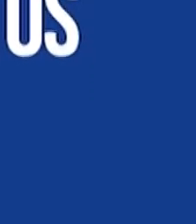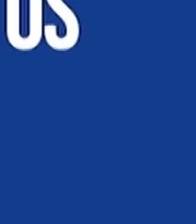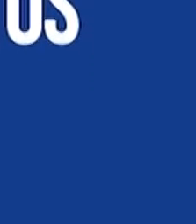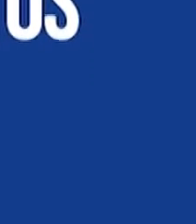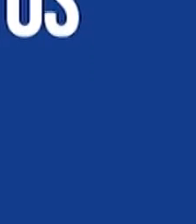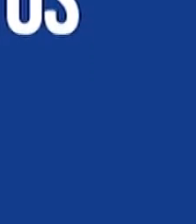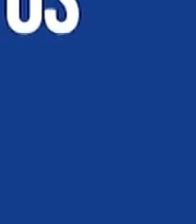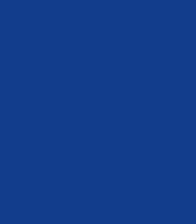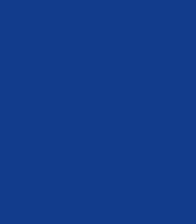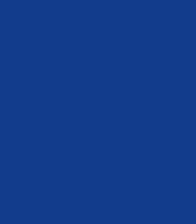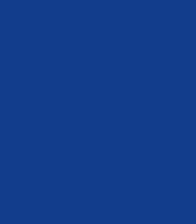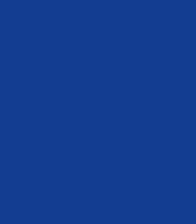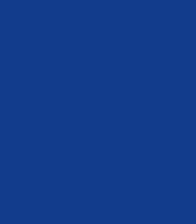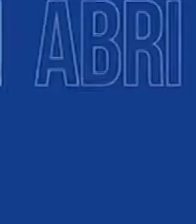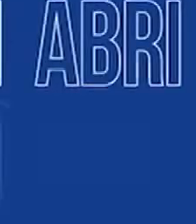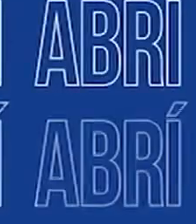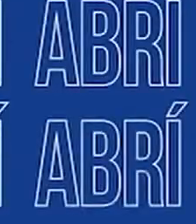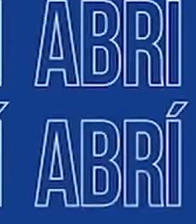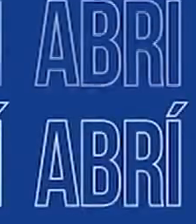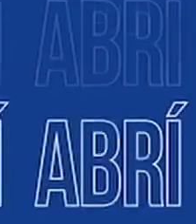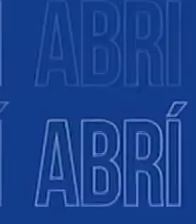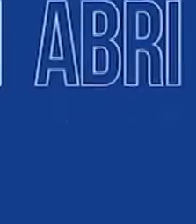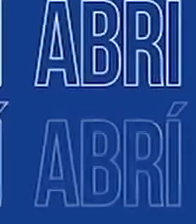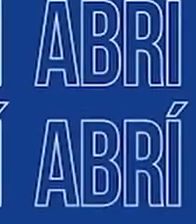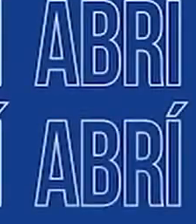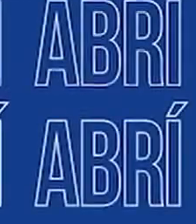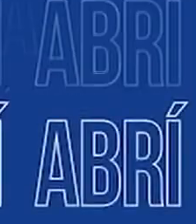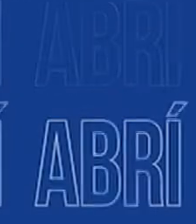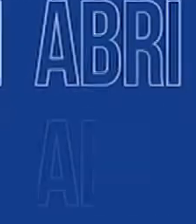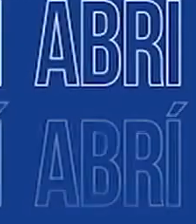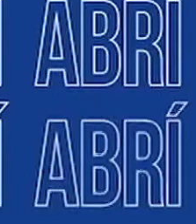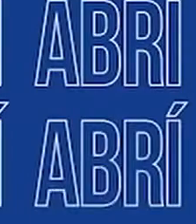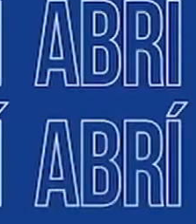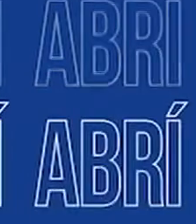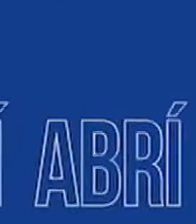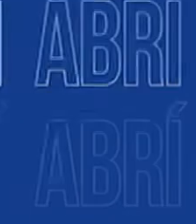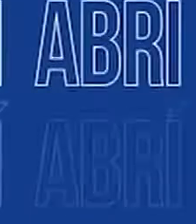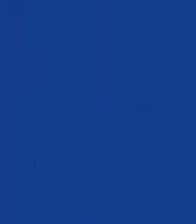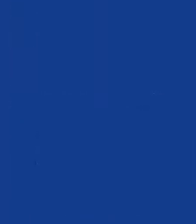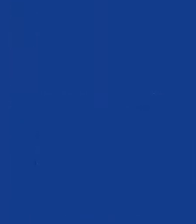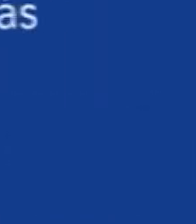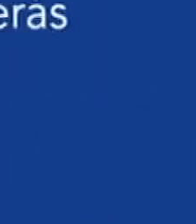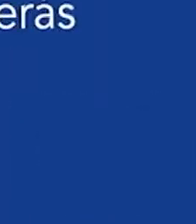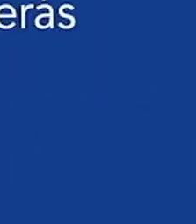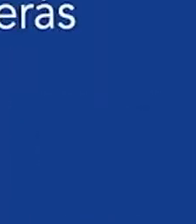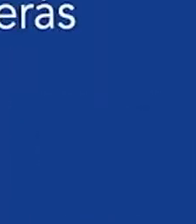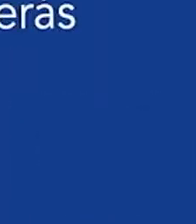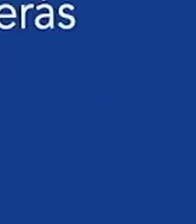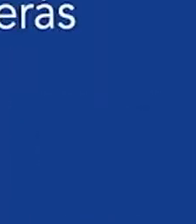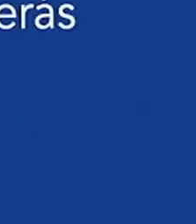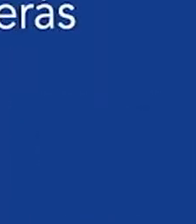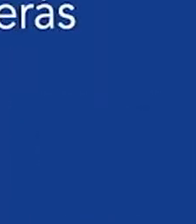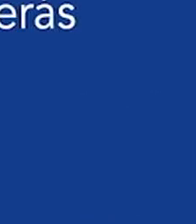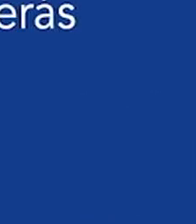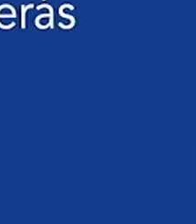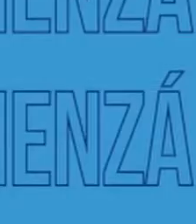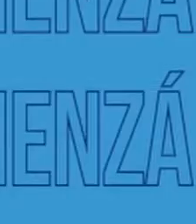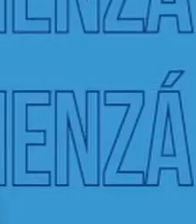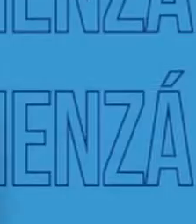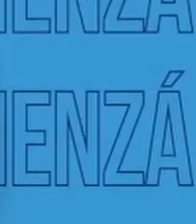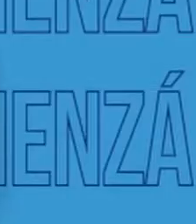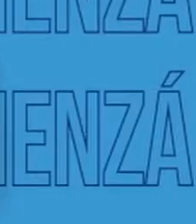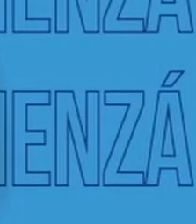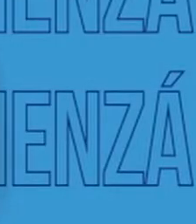ahorremos juntos. Abrí tu BN ahorro programado en Banca en Línea o la app BN Móvil y disfruta todos sus beneficios para